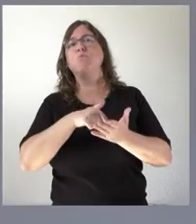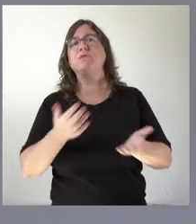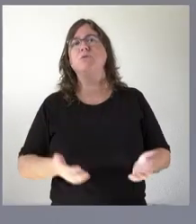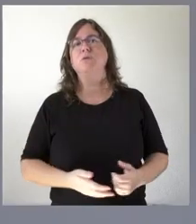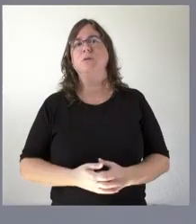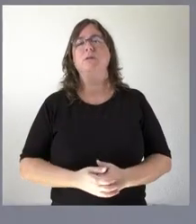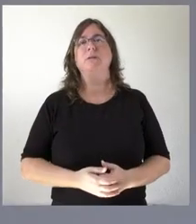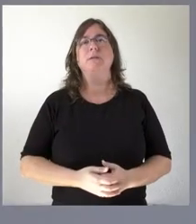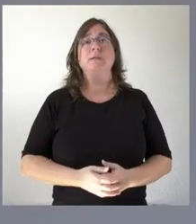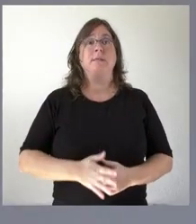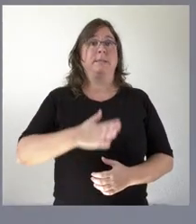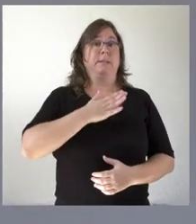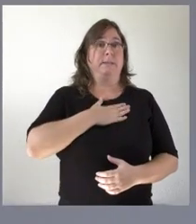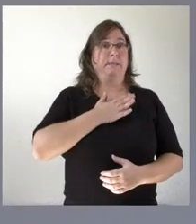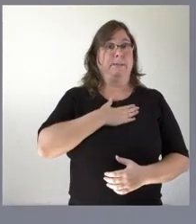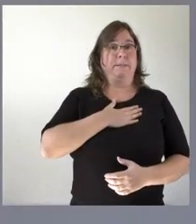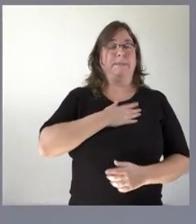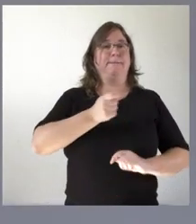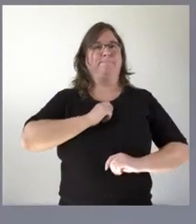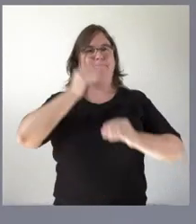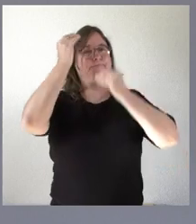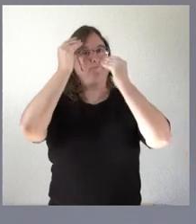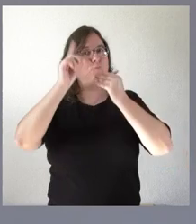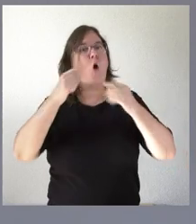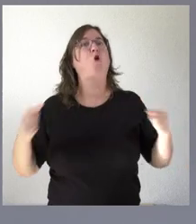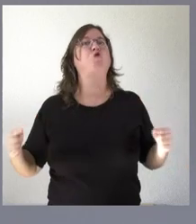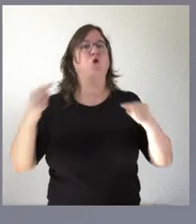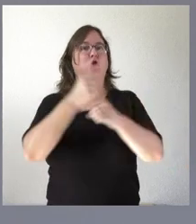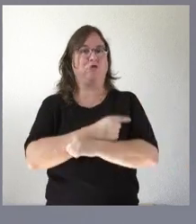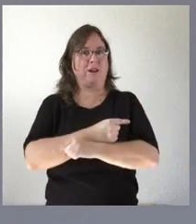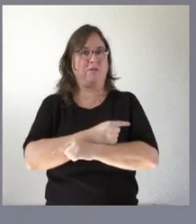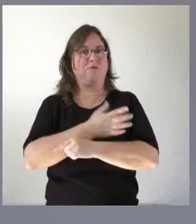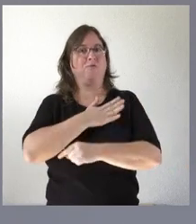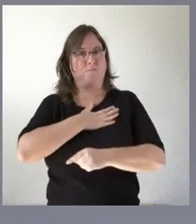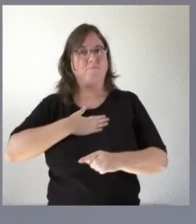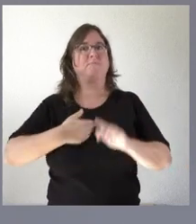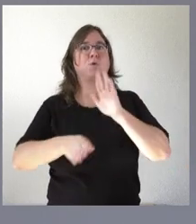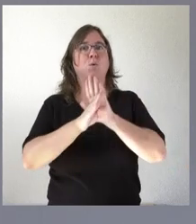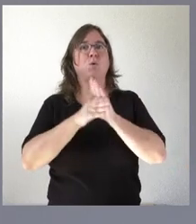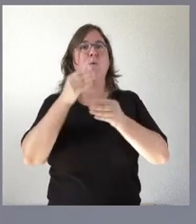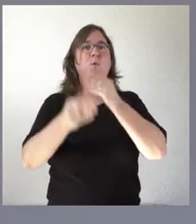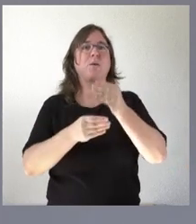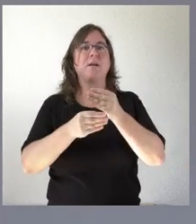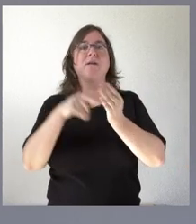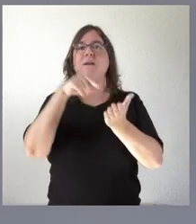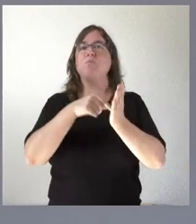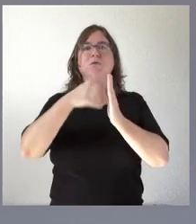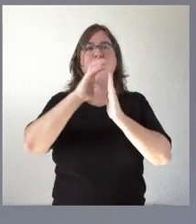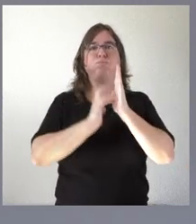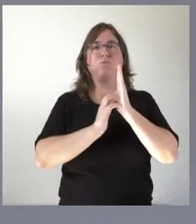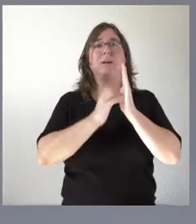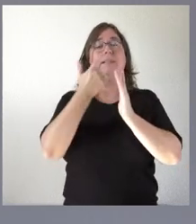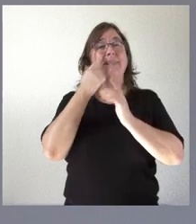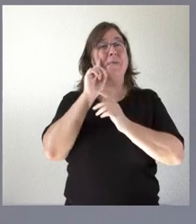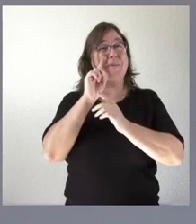Bueno, es que lo que nos hace replantearnos es todo lo contrario incidir en lo que estamos haciendo que es bajar impuestos cuando vemos cuando hay un